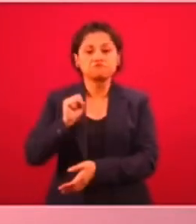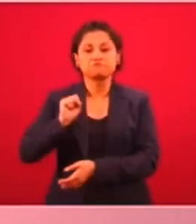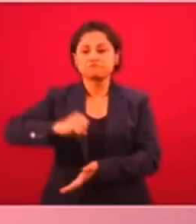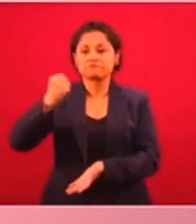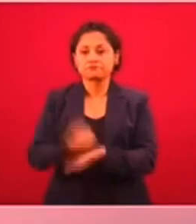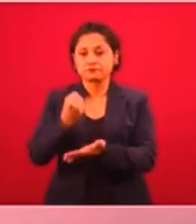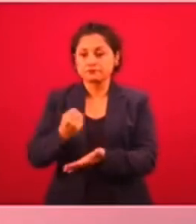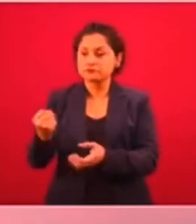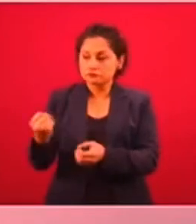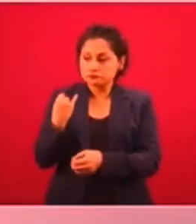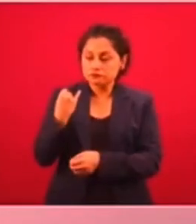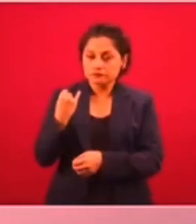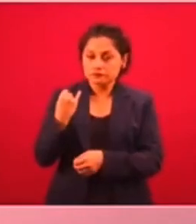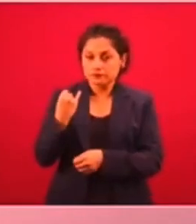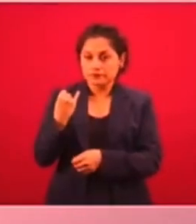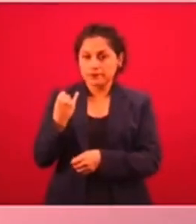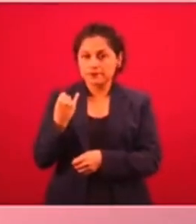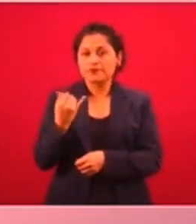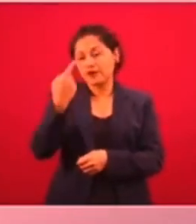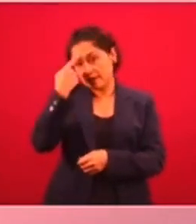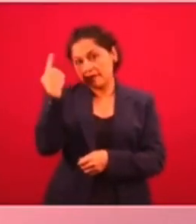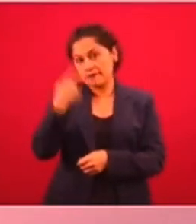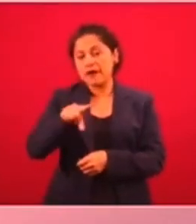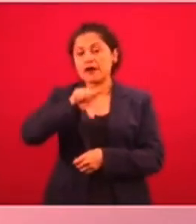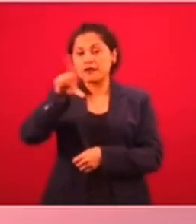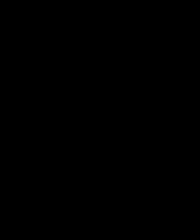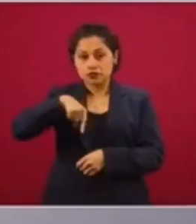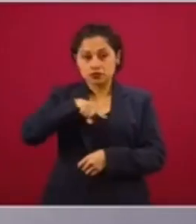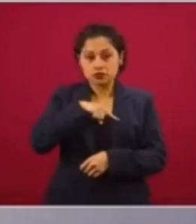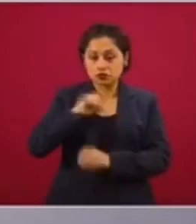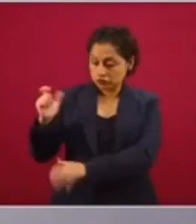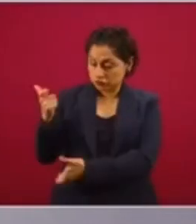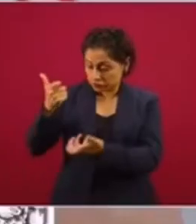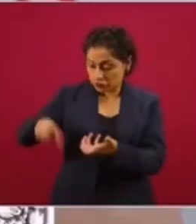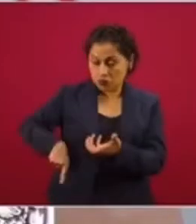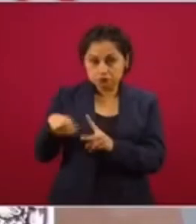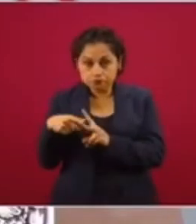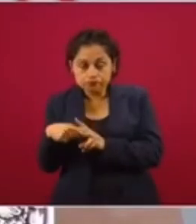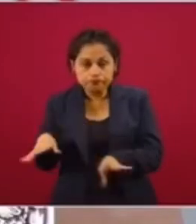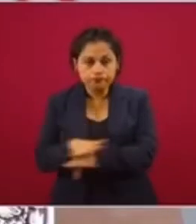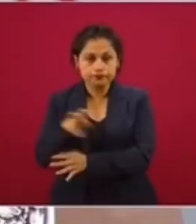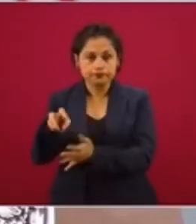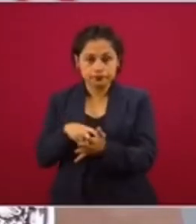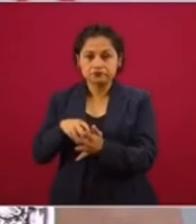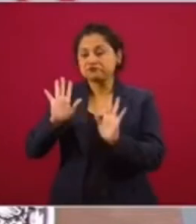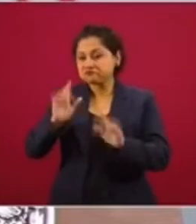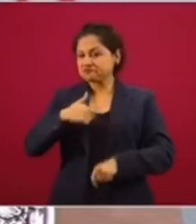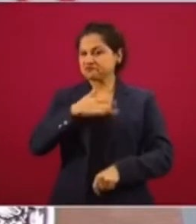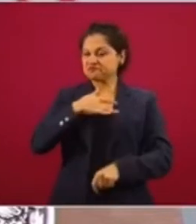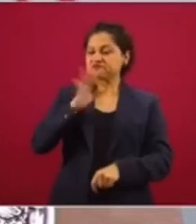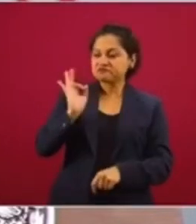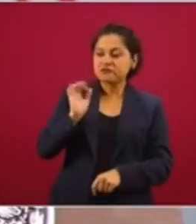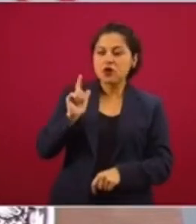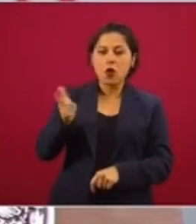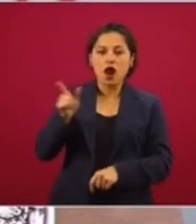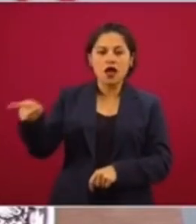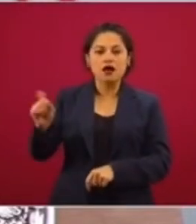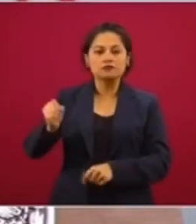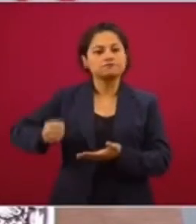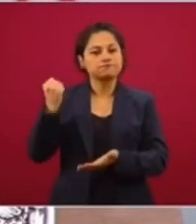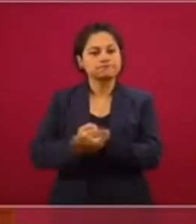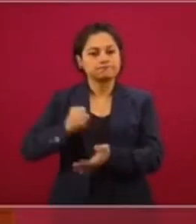hacer los ajustes en el presupuesto. Espero que se apruebe, también que se apruebe